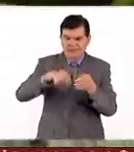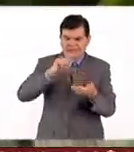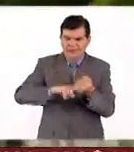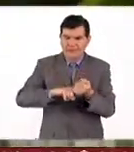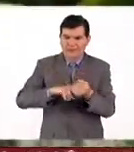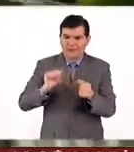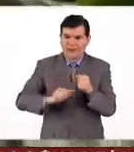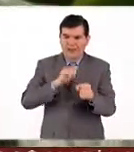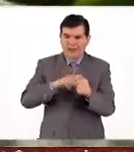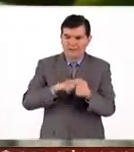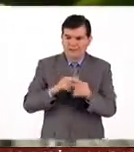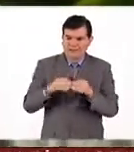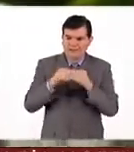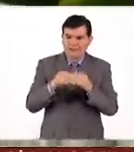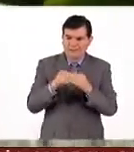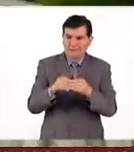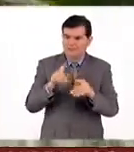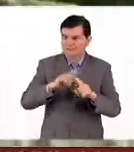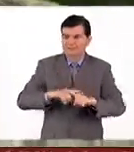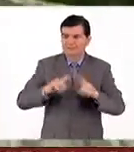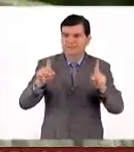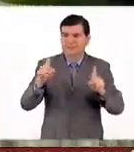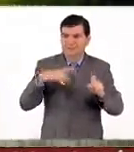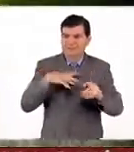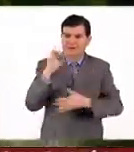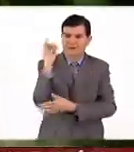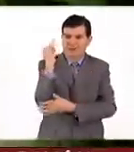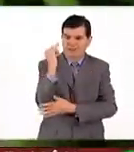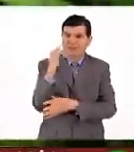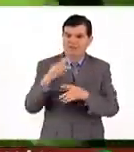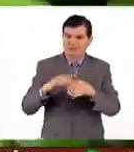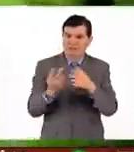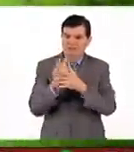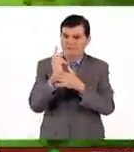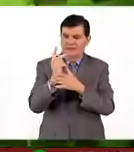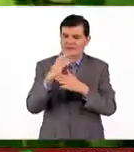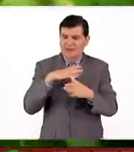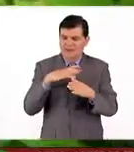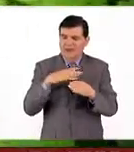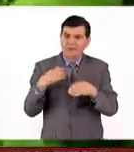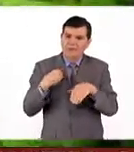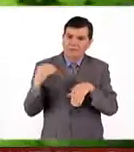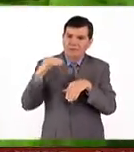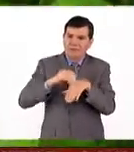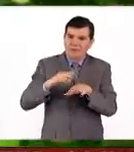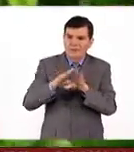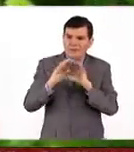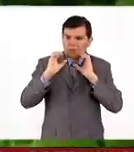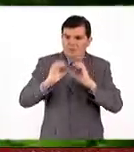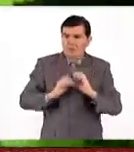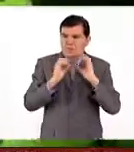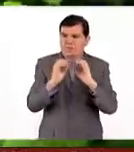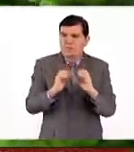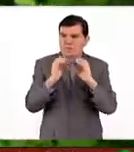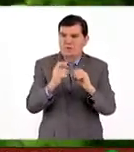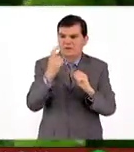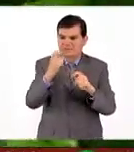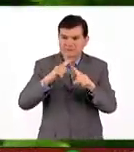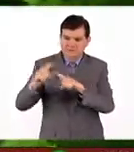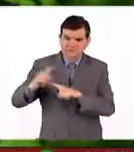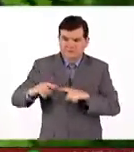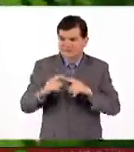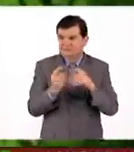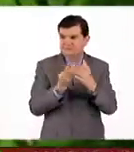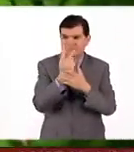subieron animales, pues nosotros como jardines botánicos estamos encargados de conservar entonces la diversidad